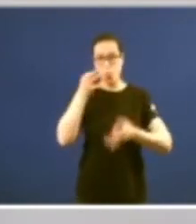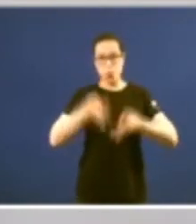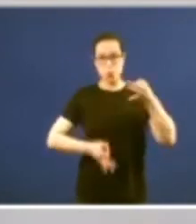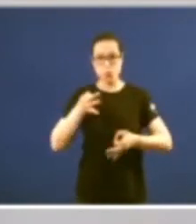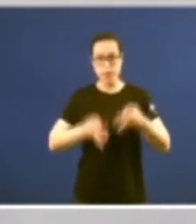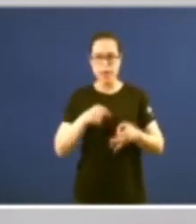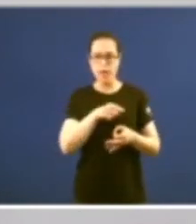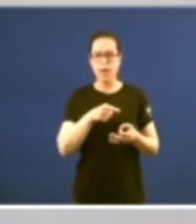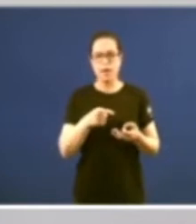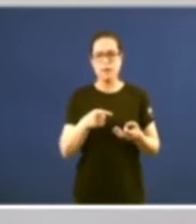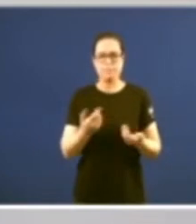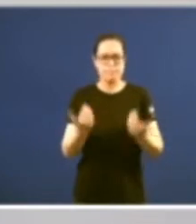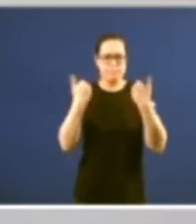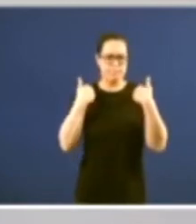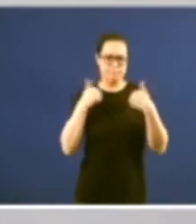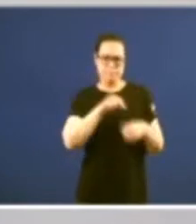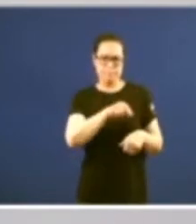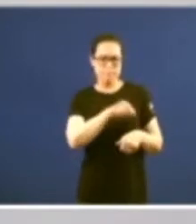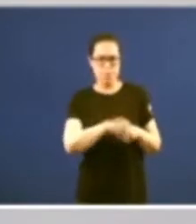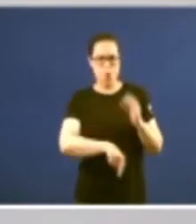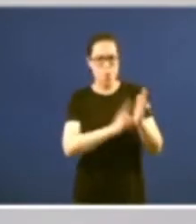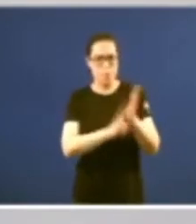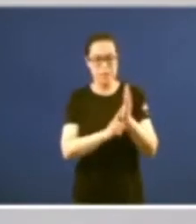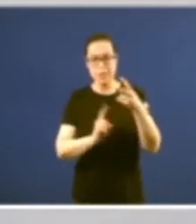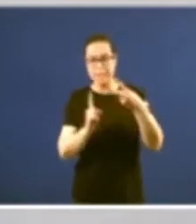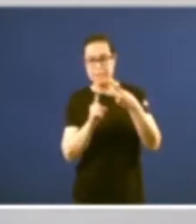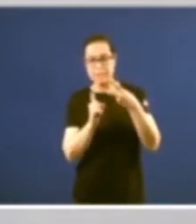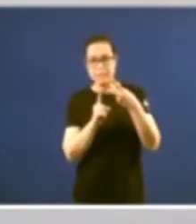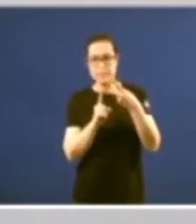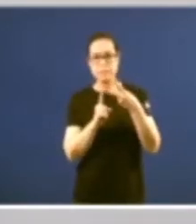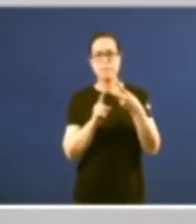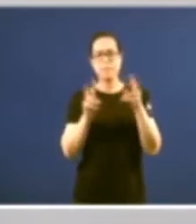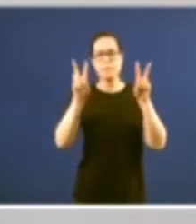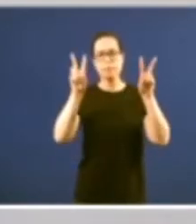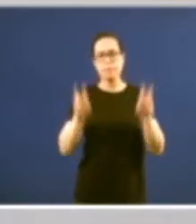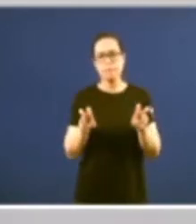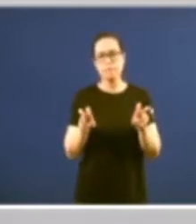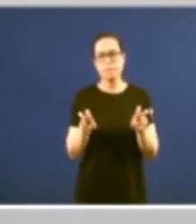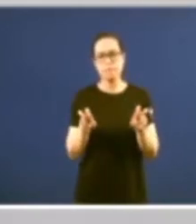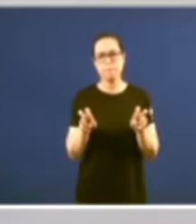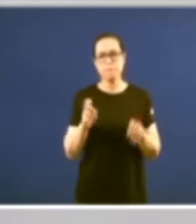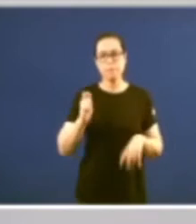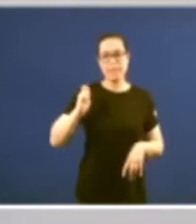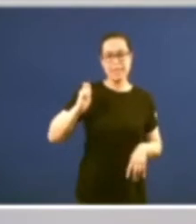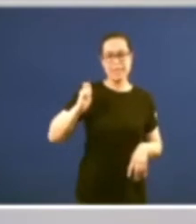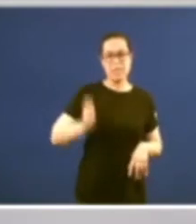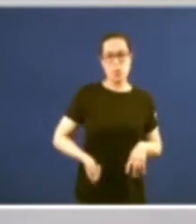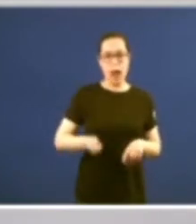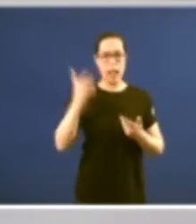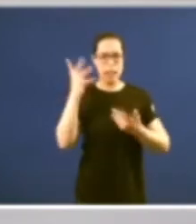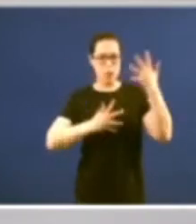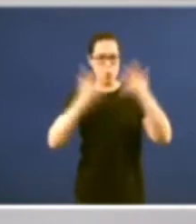tiene como elemento determinante en segundo lugar la labor tan relevante del tribunal de cuentas o del